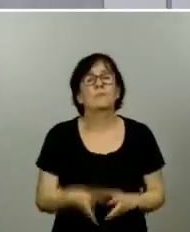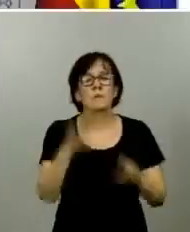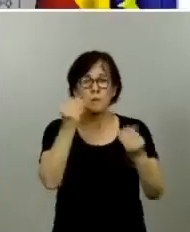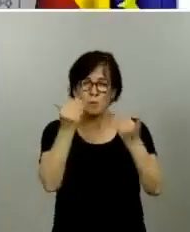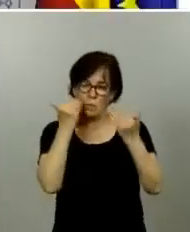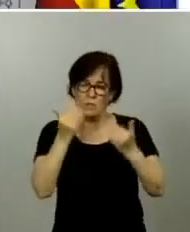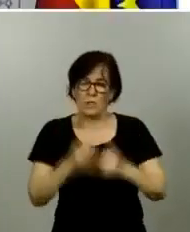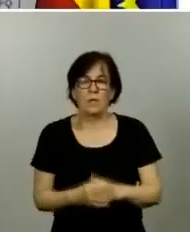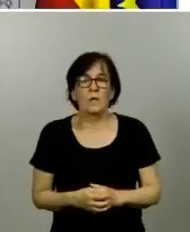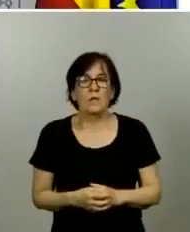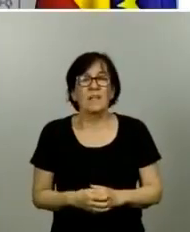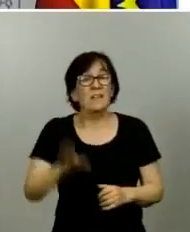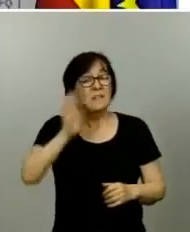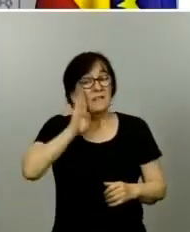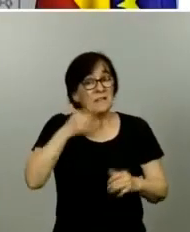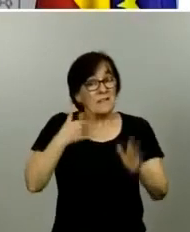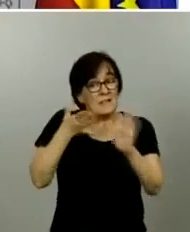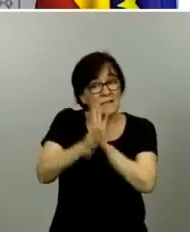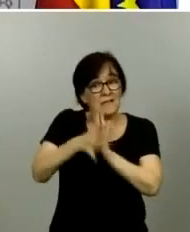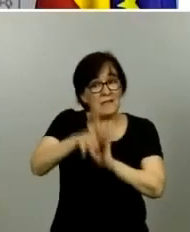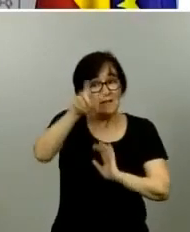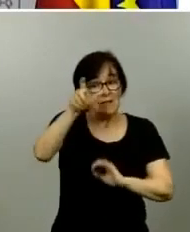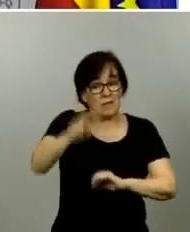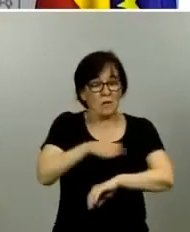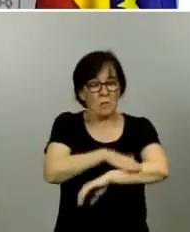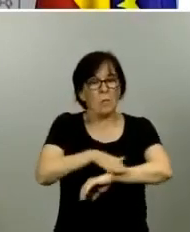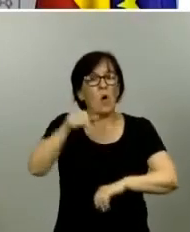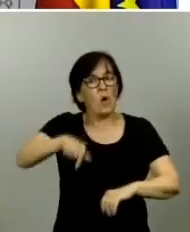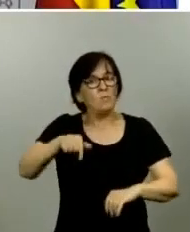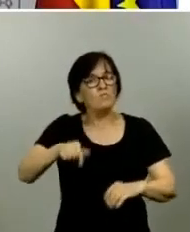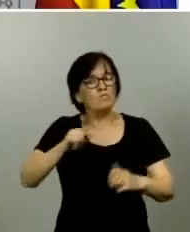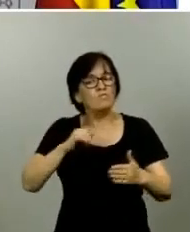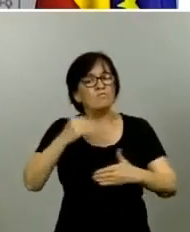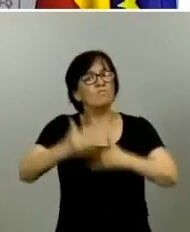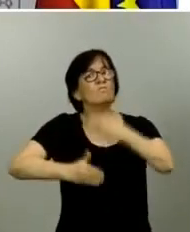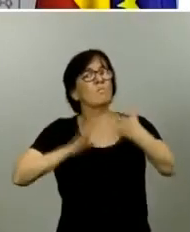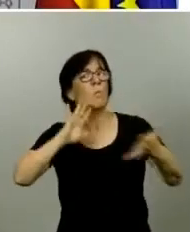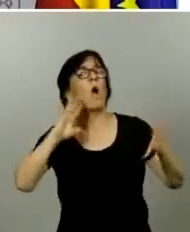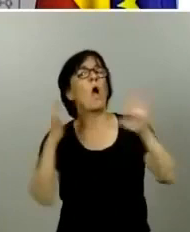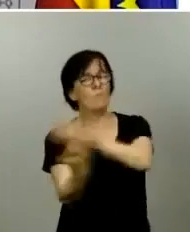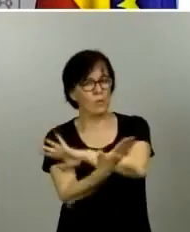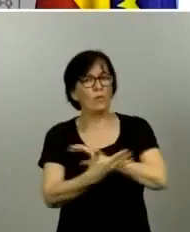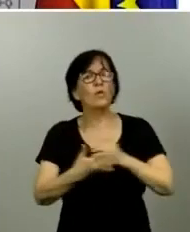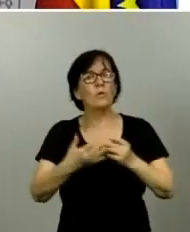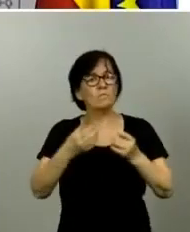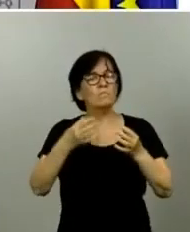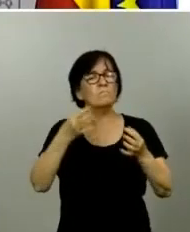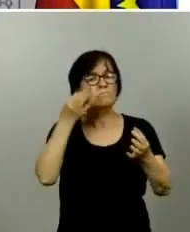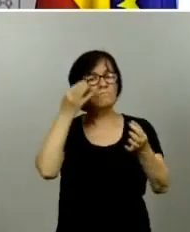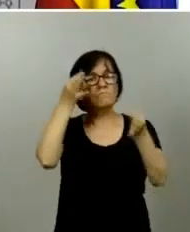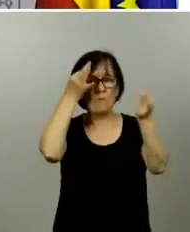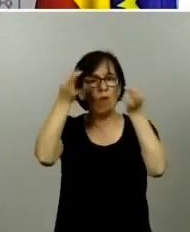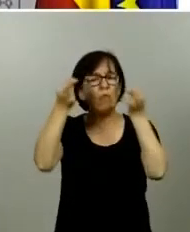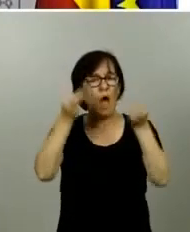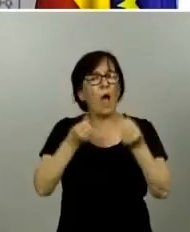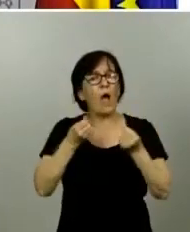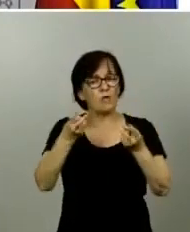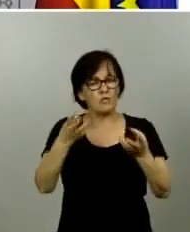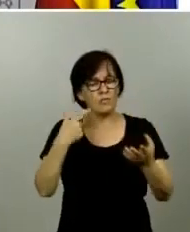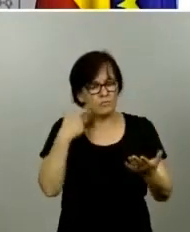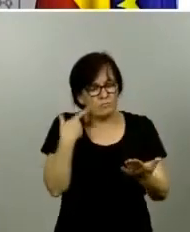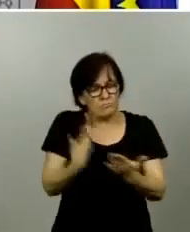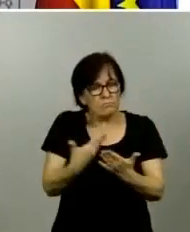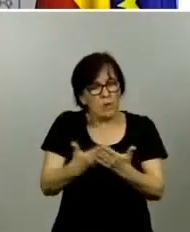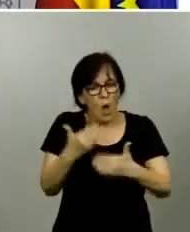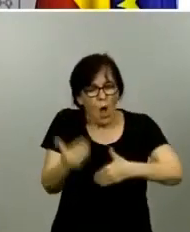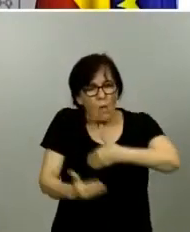Bueno, como acaba de comentar el ministro, tenemos una muy buena evolución de los datos. Son datos que avalan todo el proceso